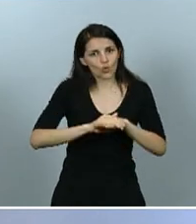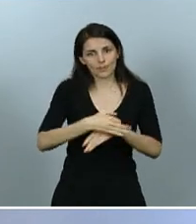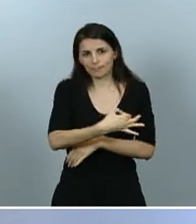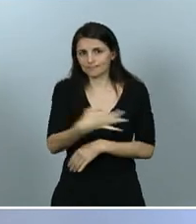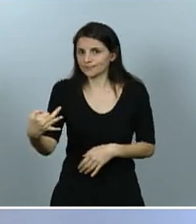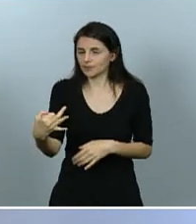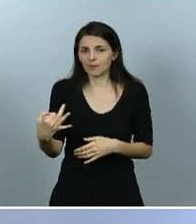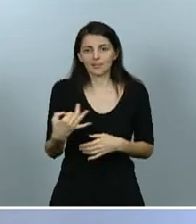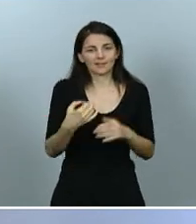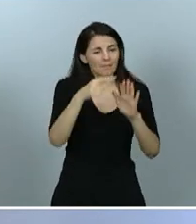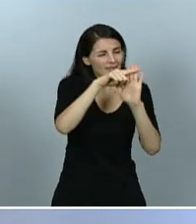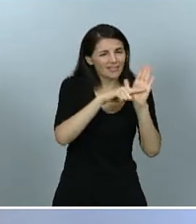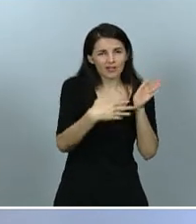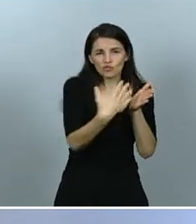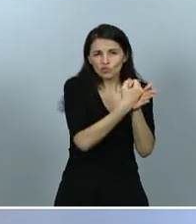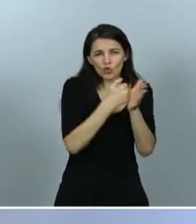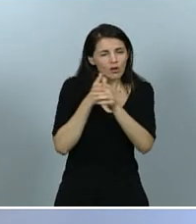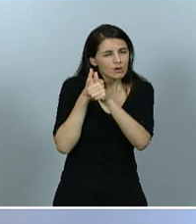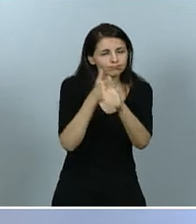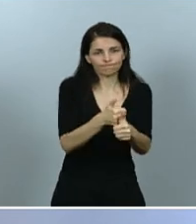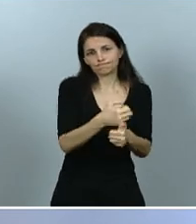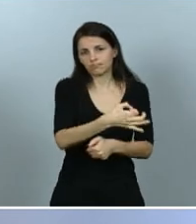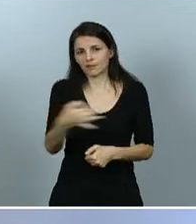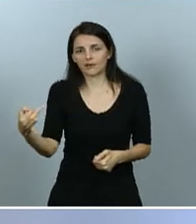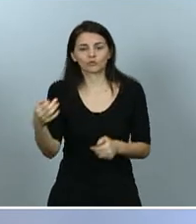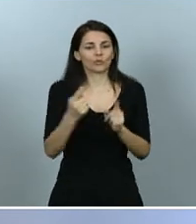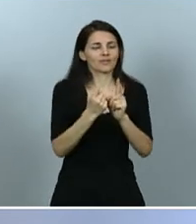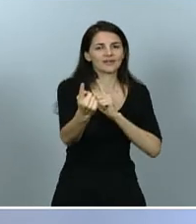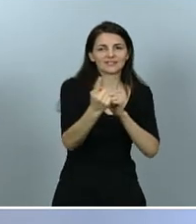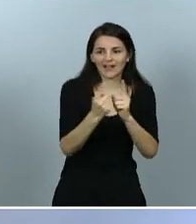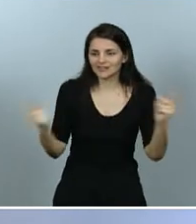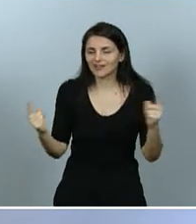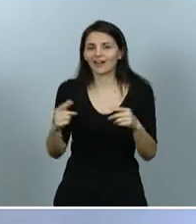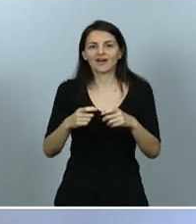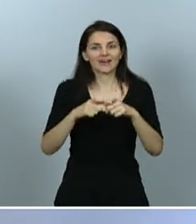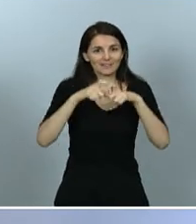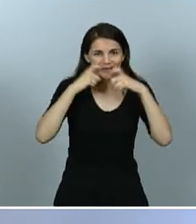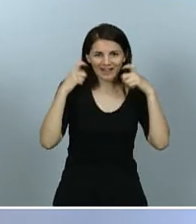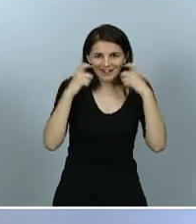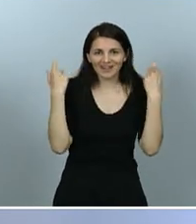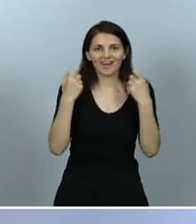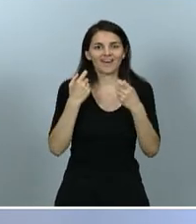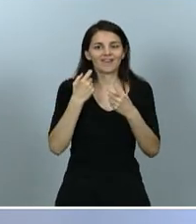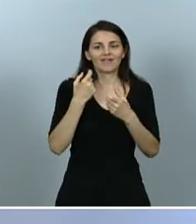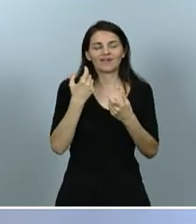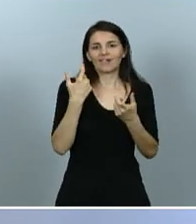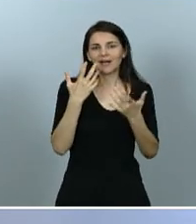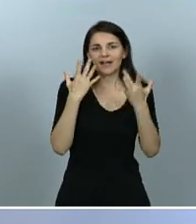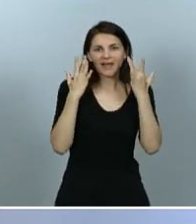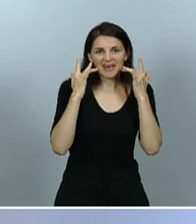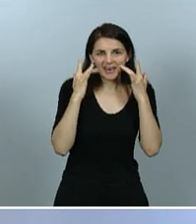aquellas medidas que son necesarias, la distancia interpersonal, el uso de la mascarilla, el lavado de las manos, la higiene de espacios